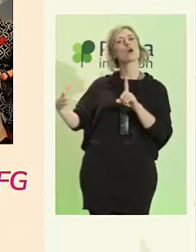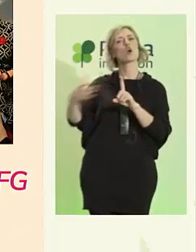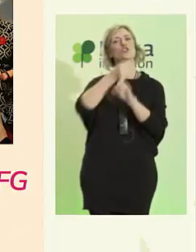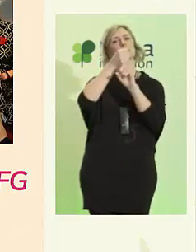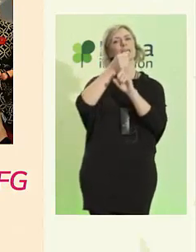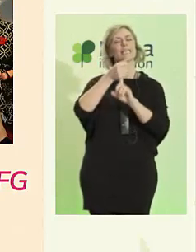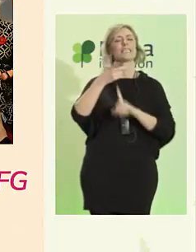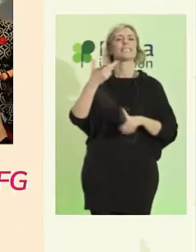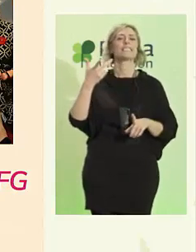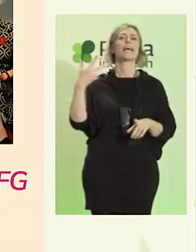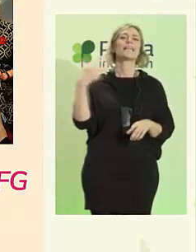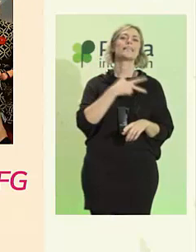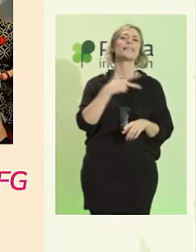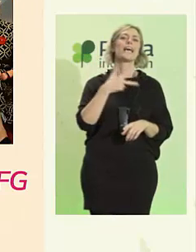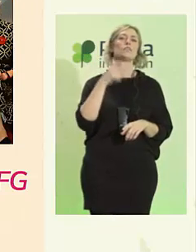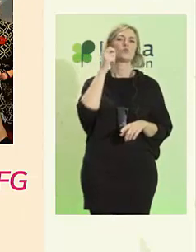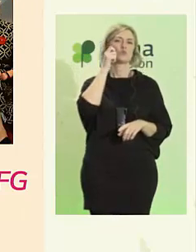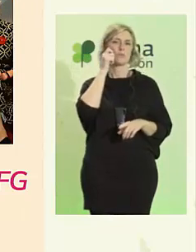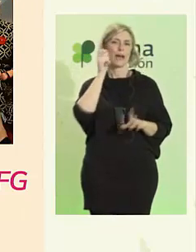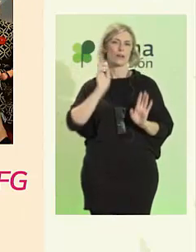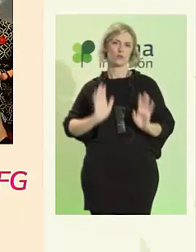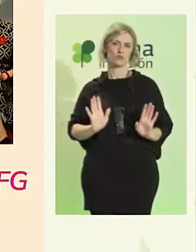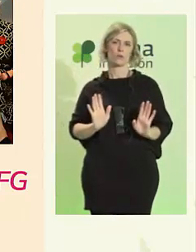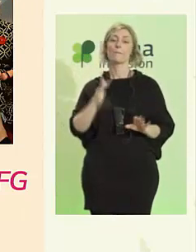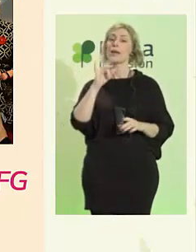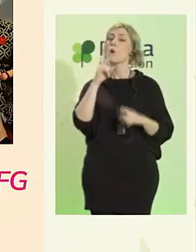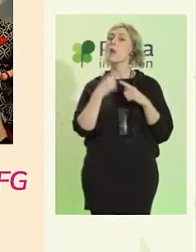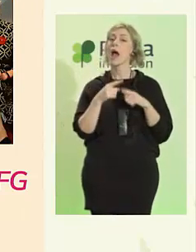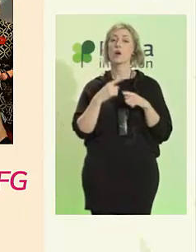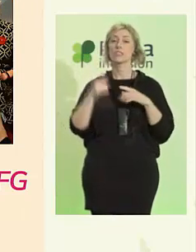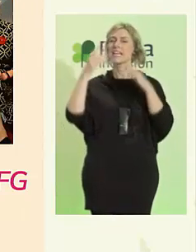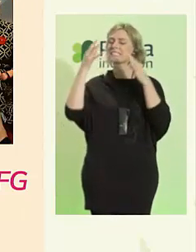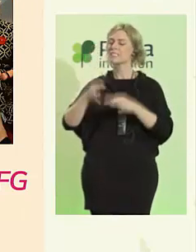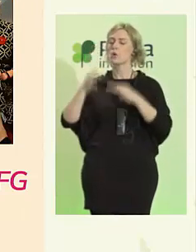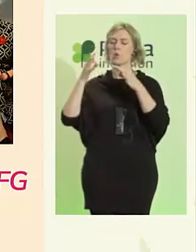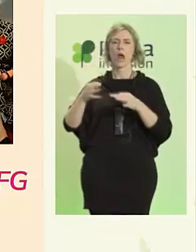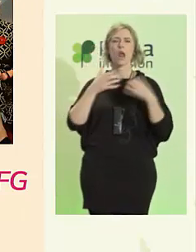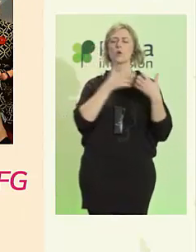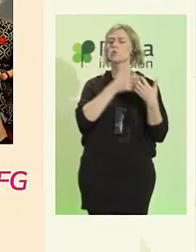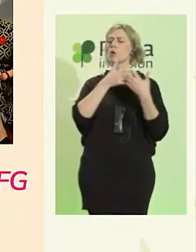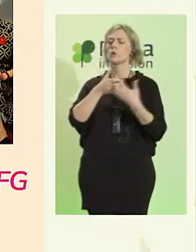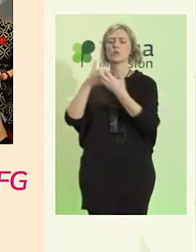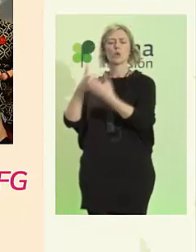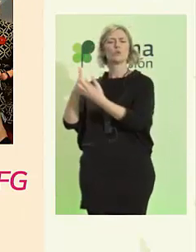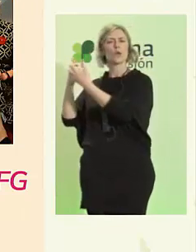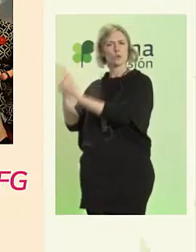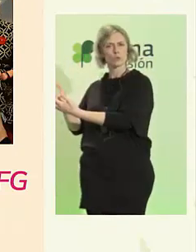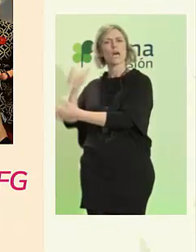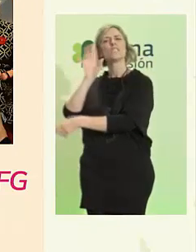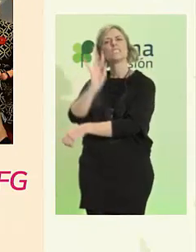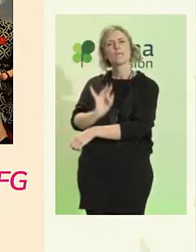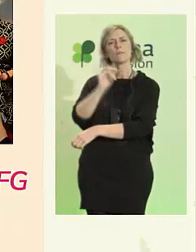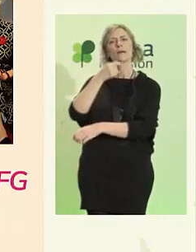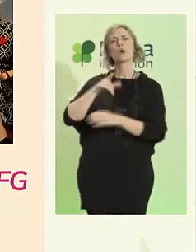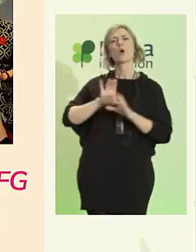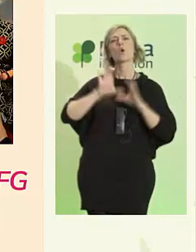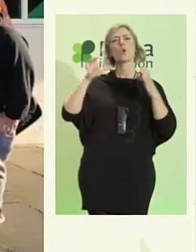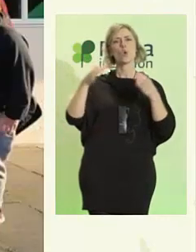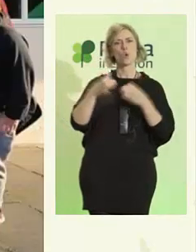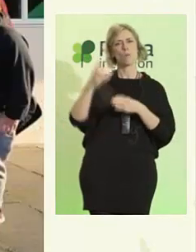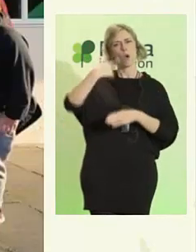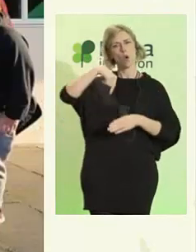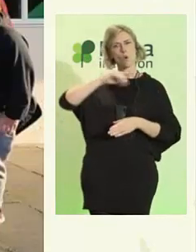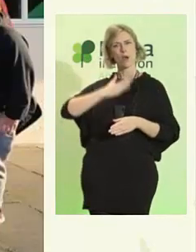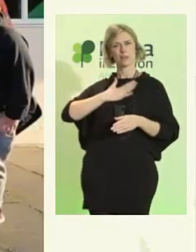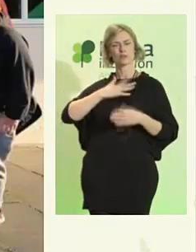Luches por lo que luches. El People Focus Group está luchando contigo de manera solidaria,